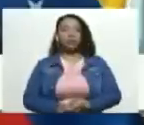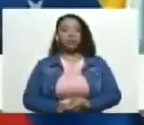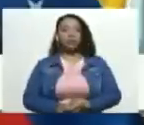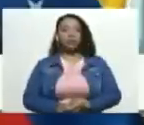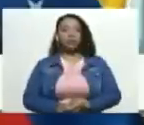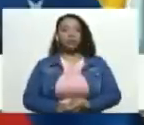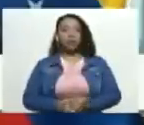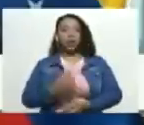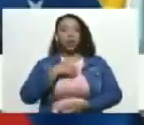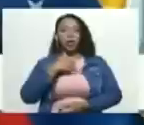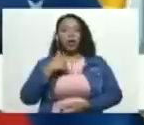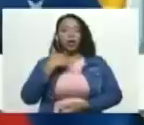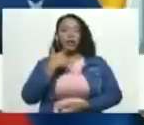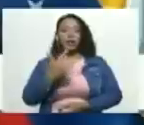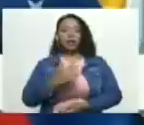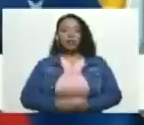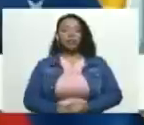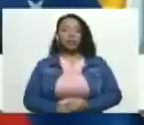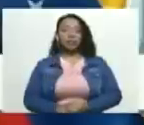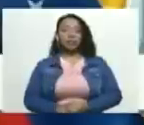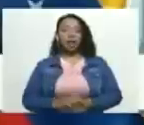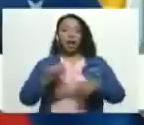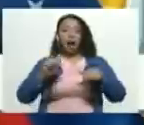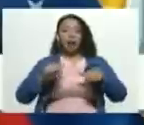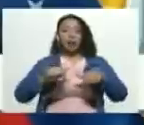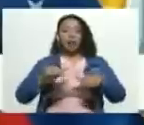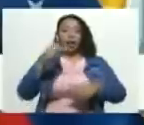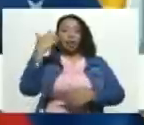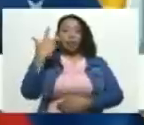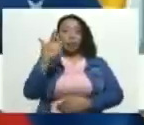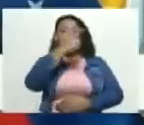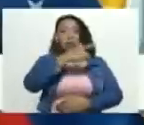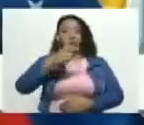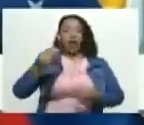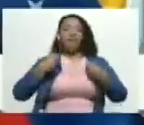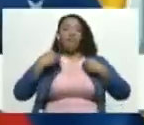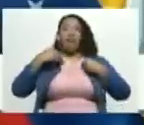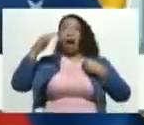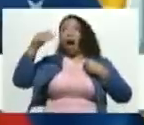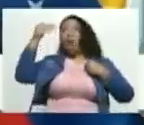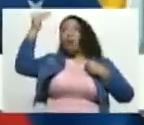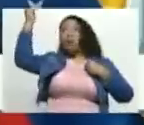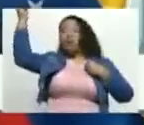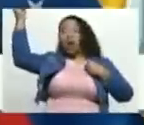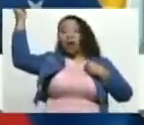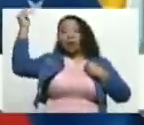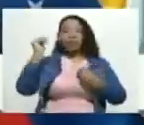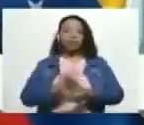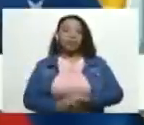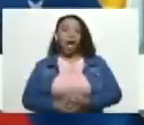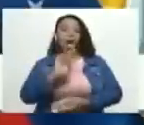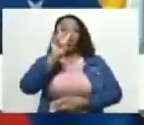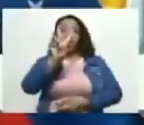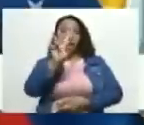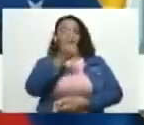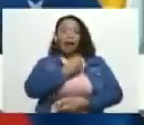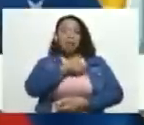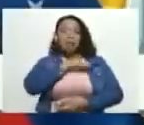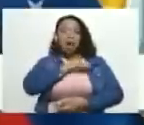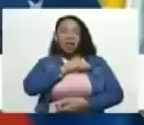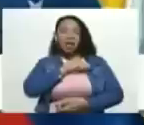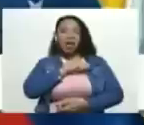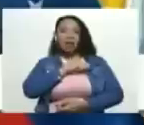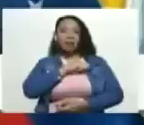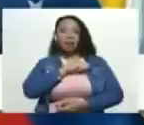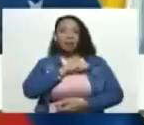Quiero destacar que estas tres ciudadanas viven en el extranjero. Dos en España y una en